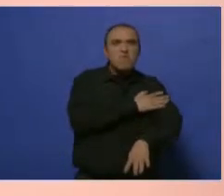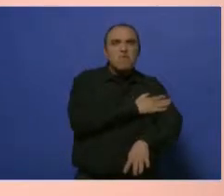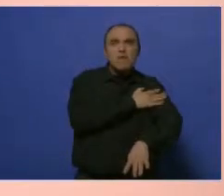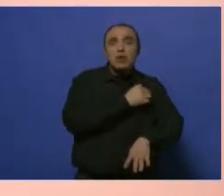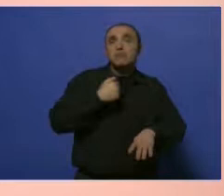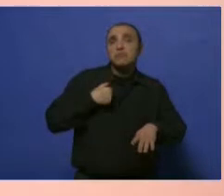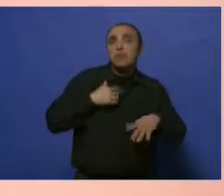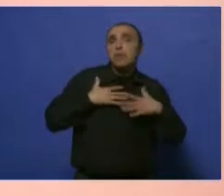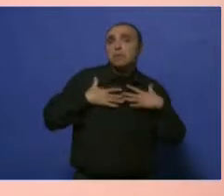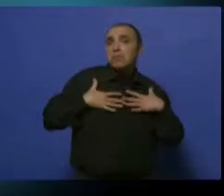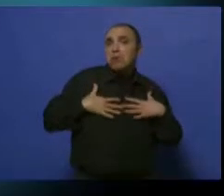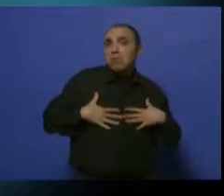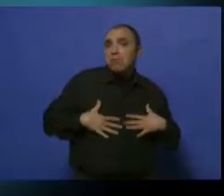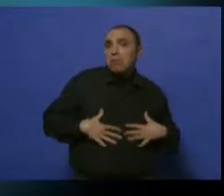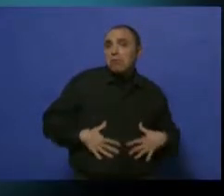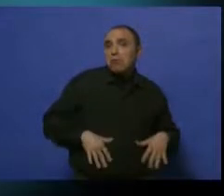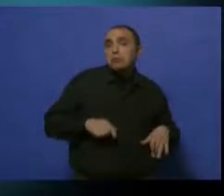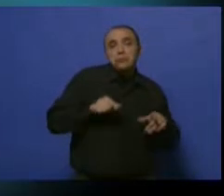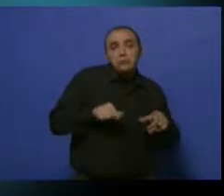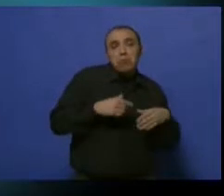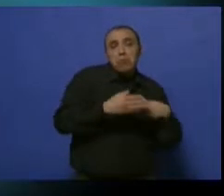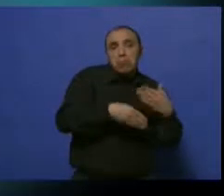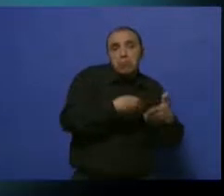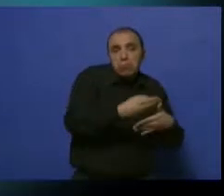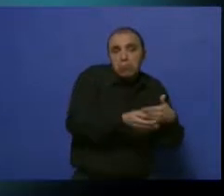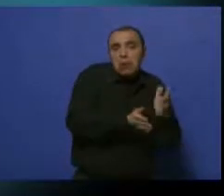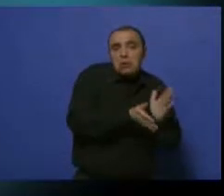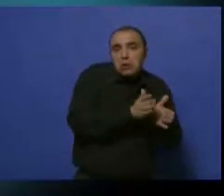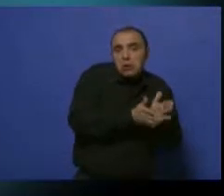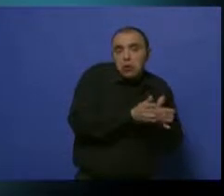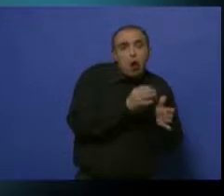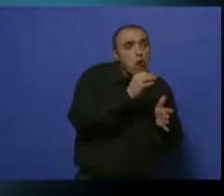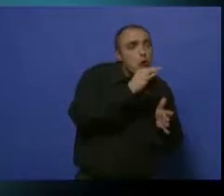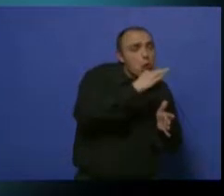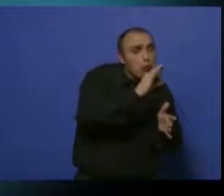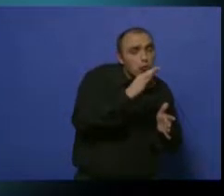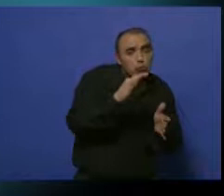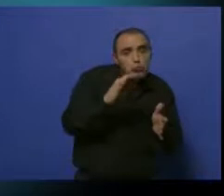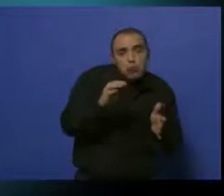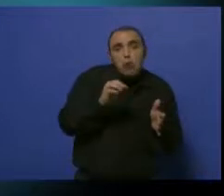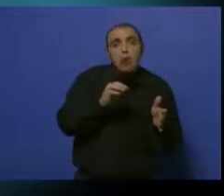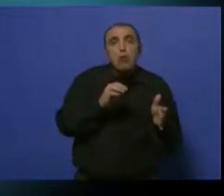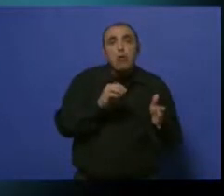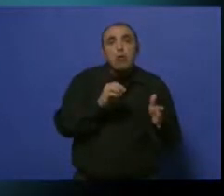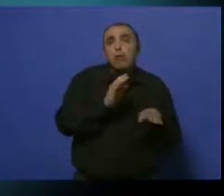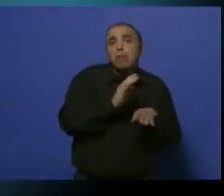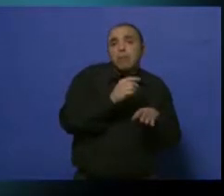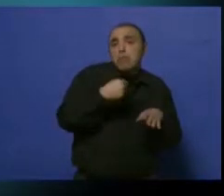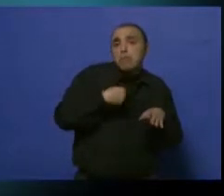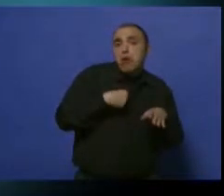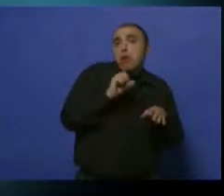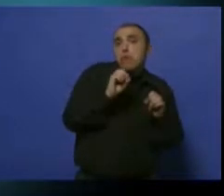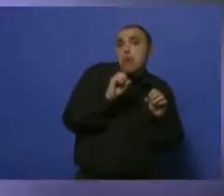ese proceso de enfermedad de forma ambulatoria con los controles pertinentes porque es una escarlatina que a los dos o tres días se va a